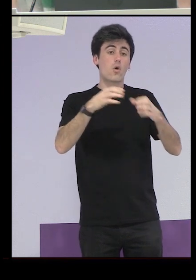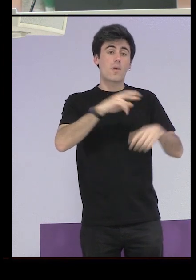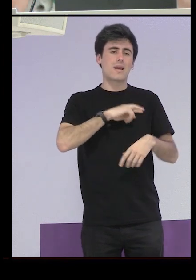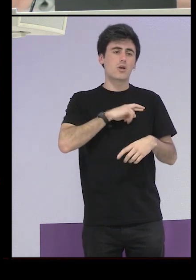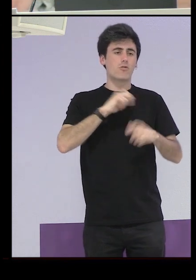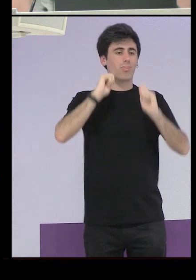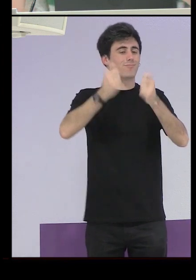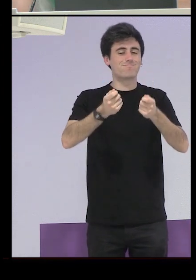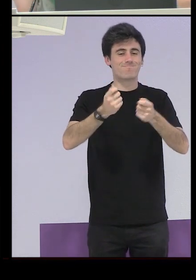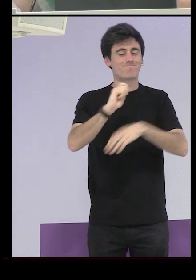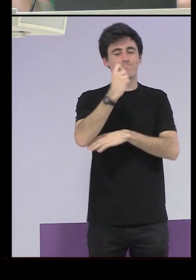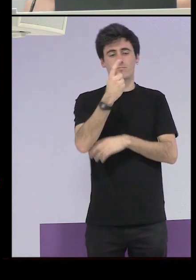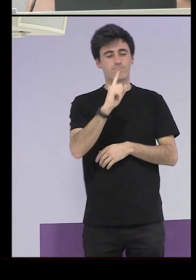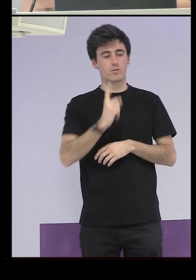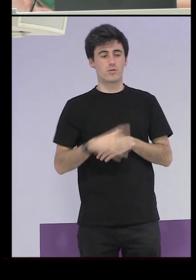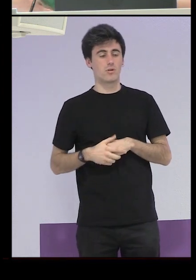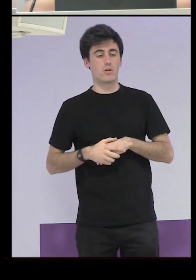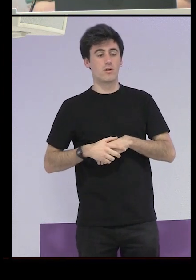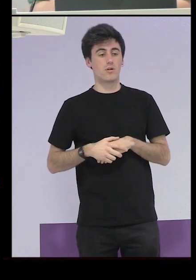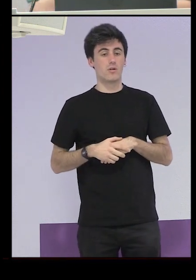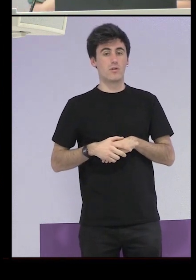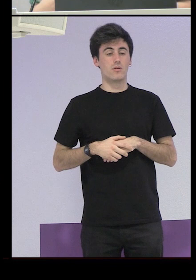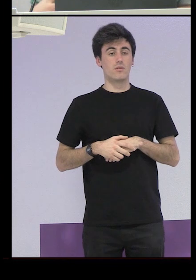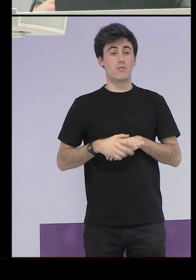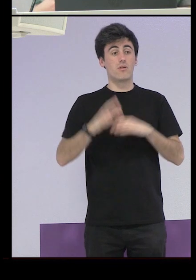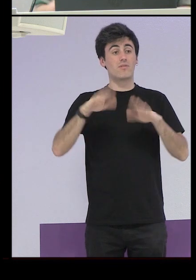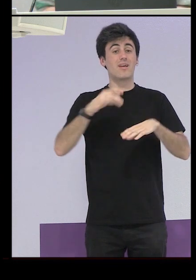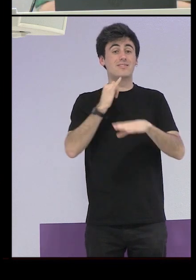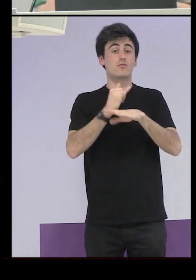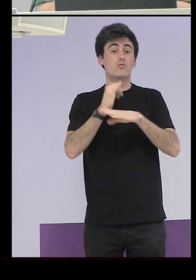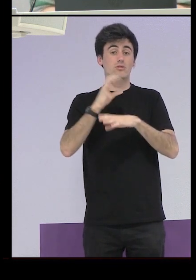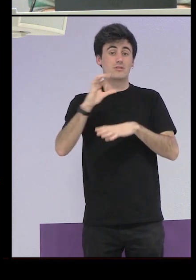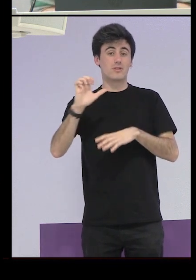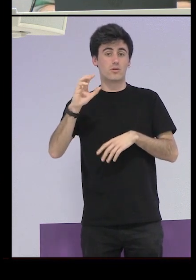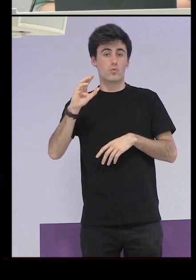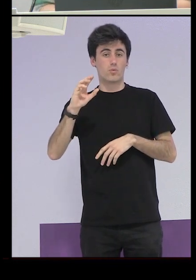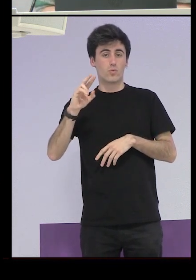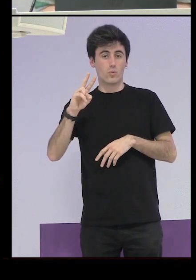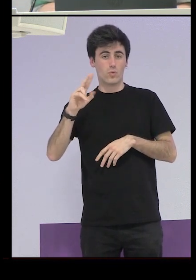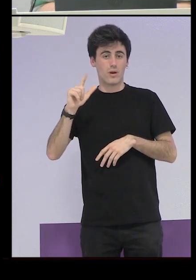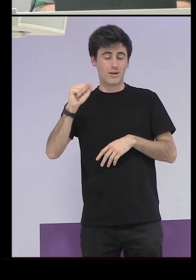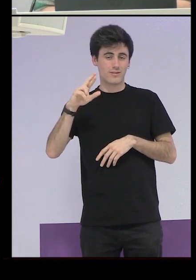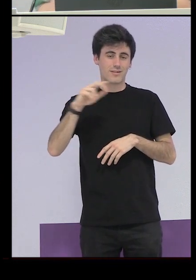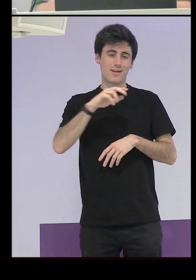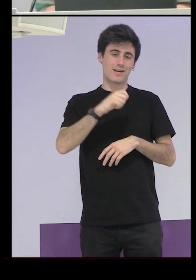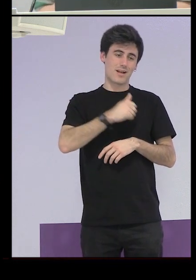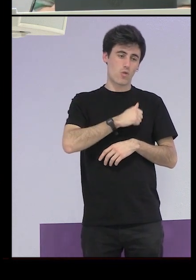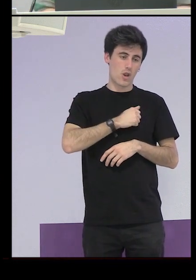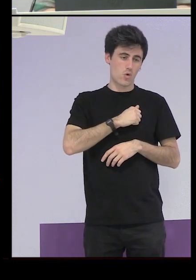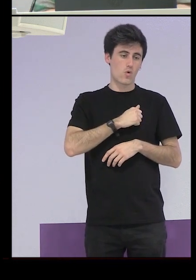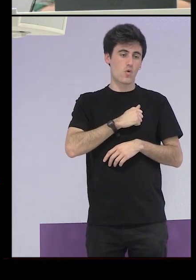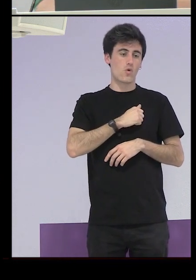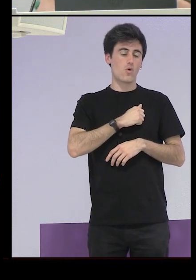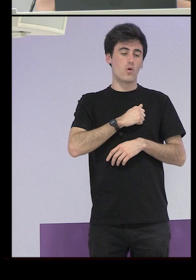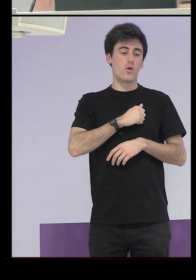o que no se la tenía que conceder las dijeron que no que orden religiosa no era que eran instituto secular católico entonces son a mí me resultan muy